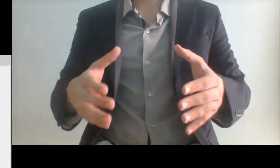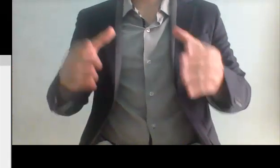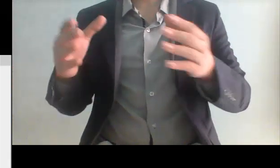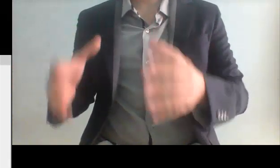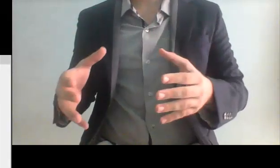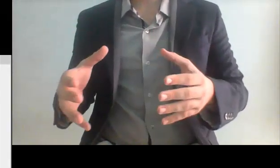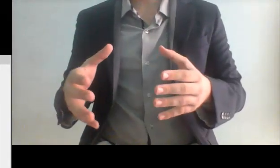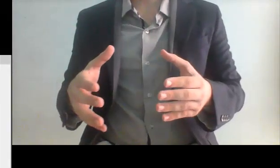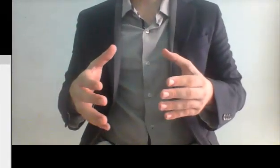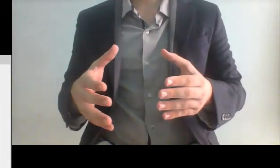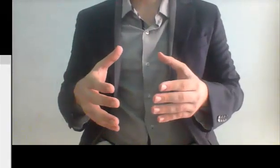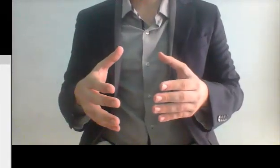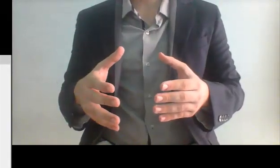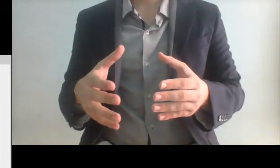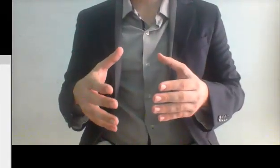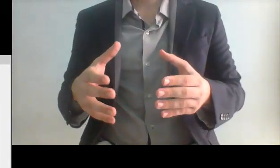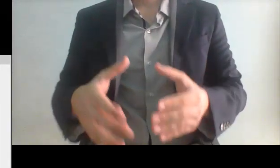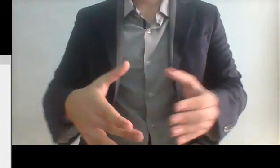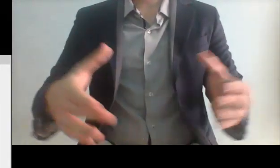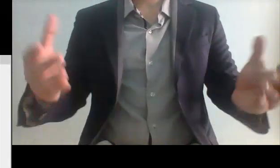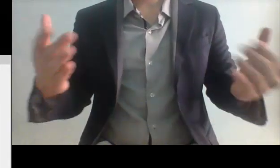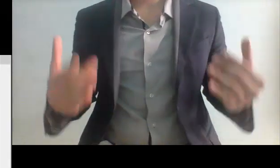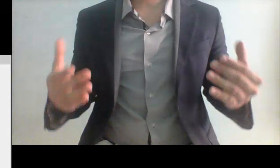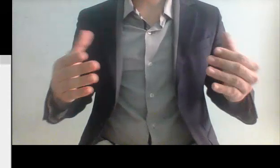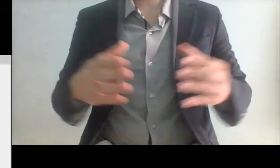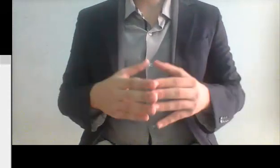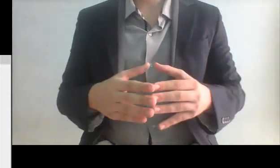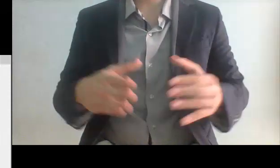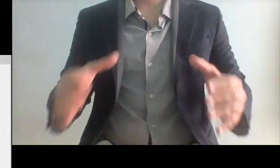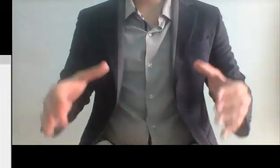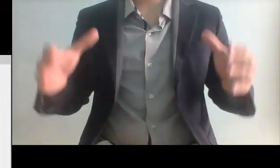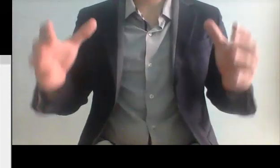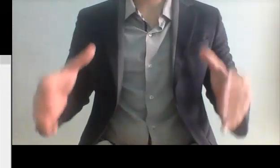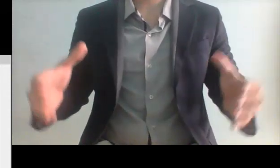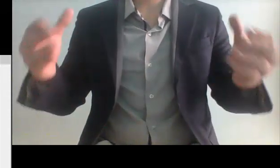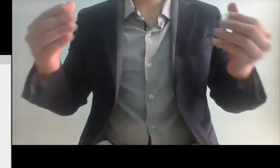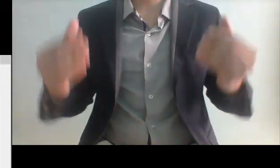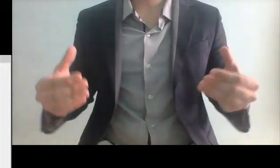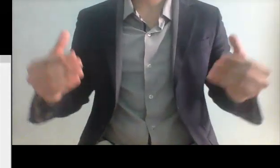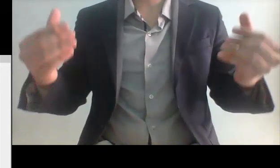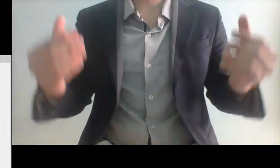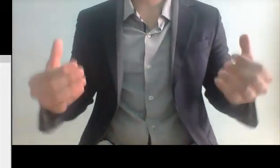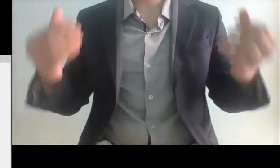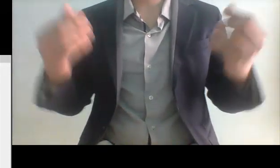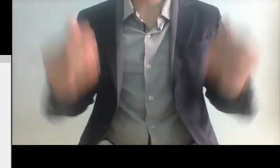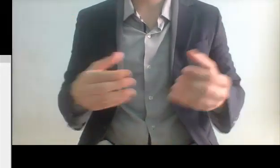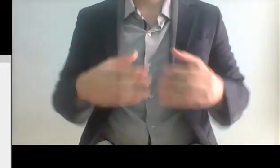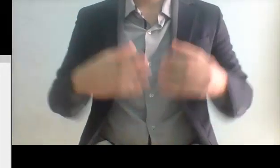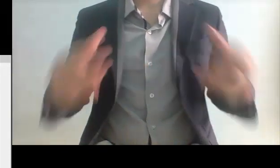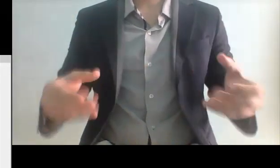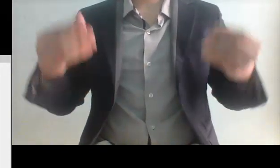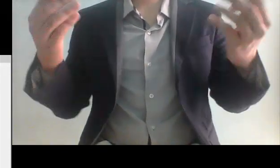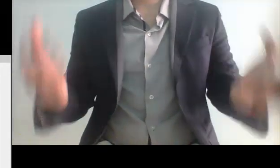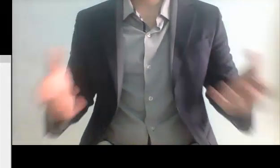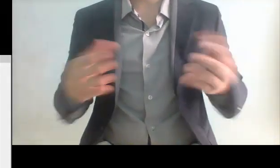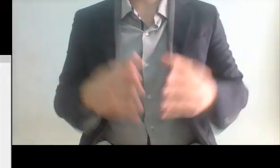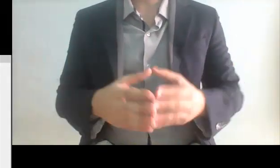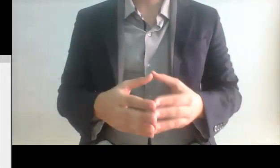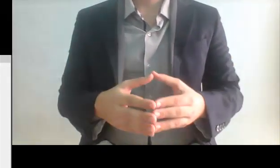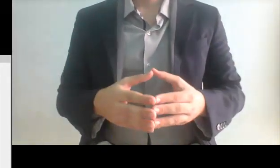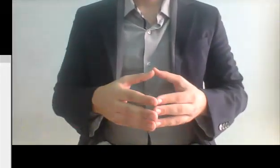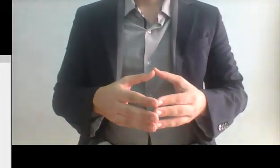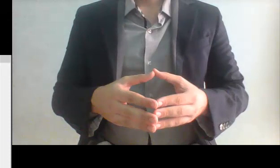precisamente llevarse una tajada después de quebrar Pemex y que las empresas extranjeras vinieran a quedarse con los recursos que tiene nuestro país en términos